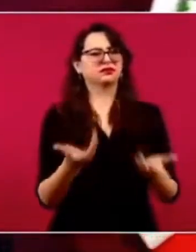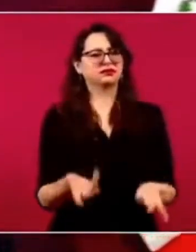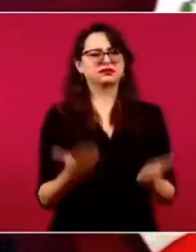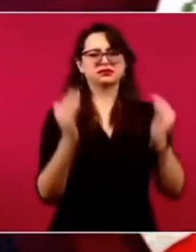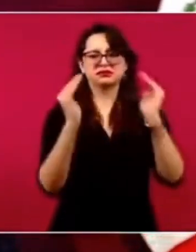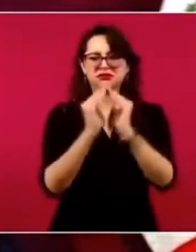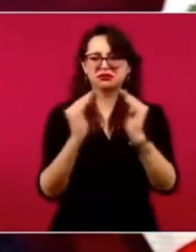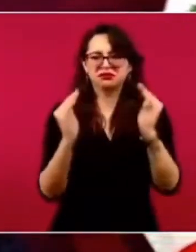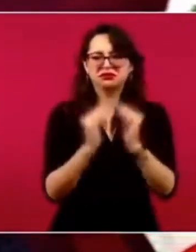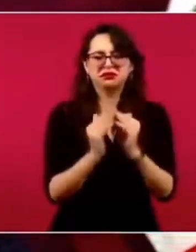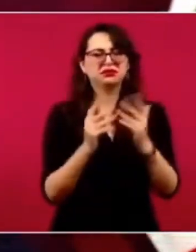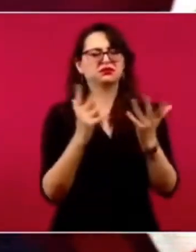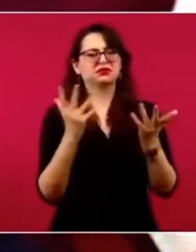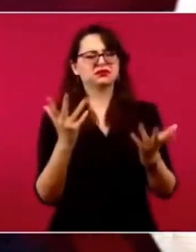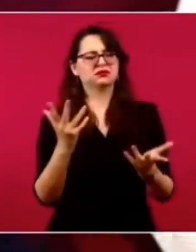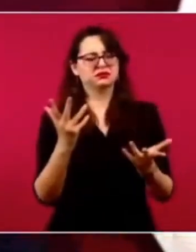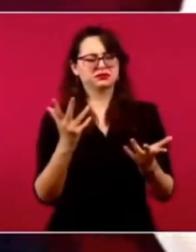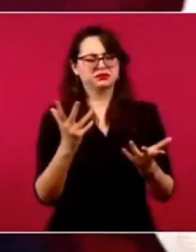populares.